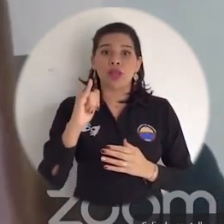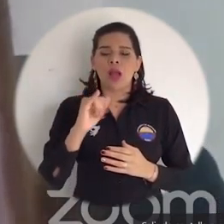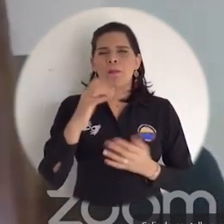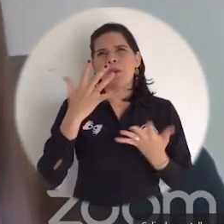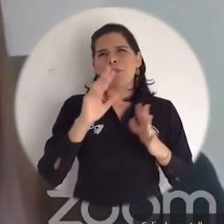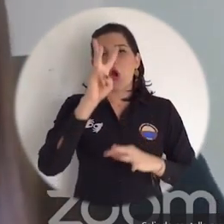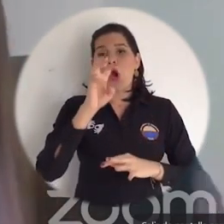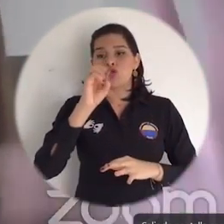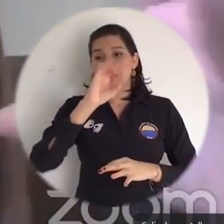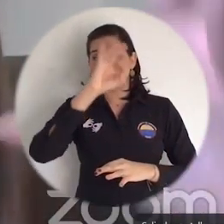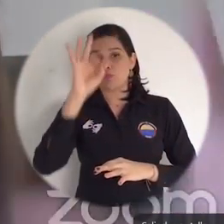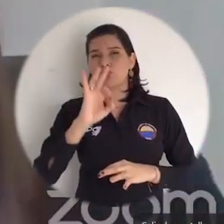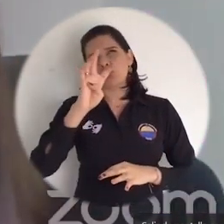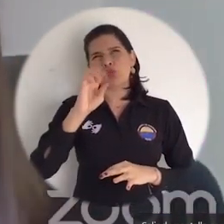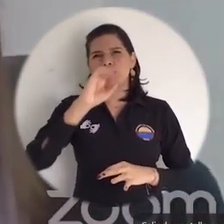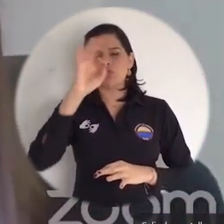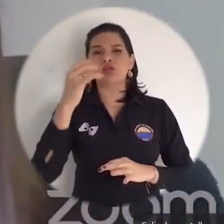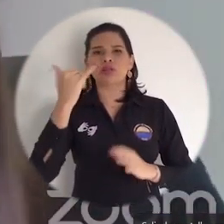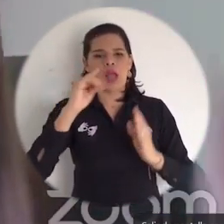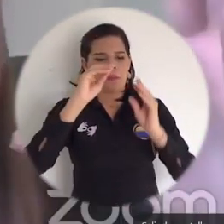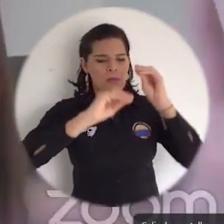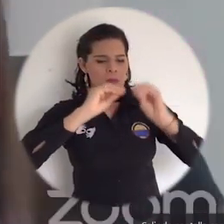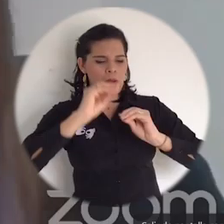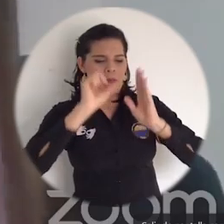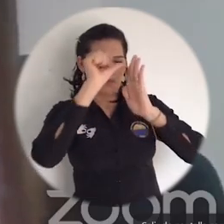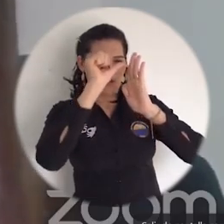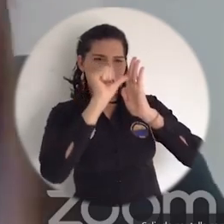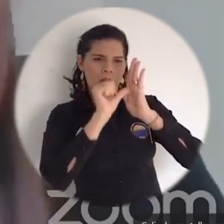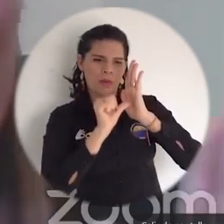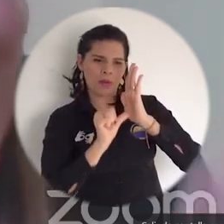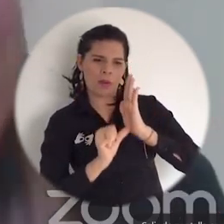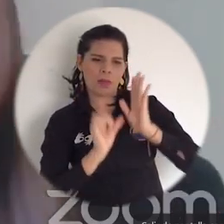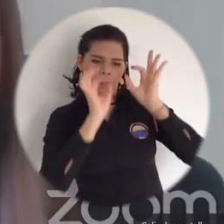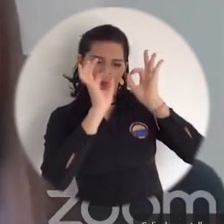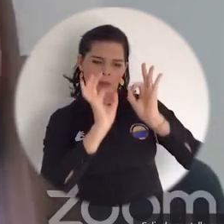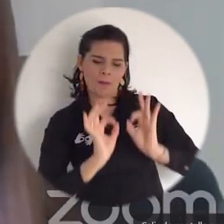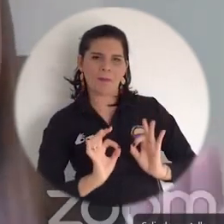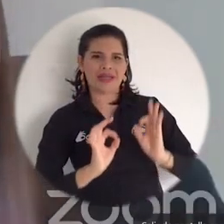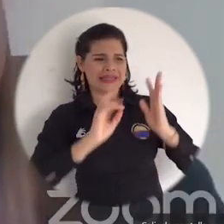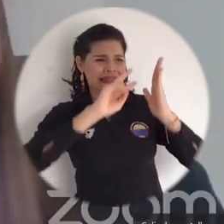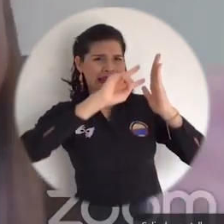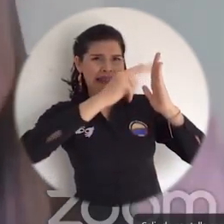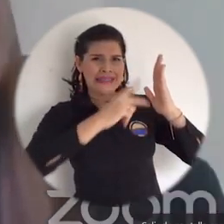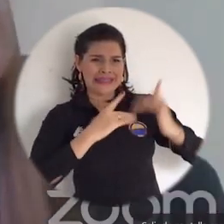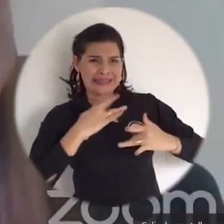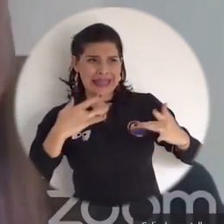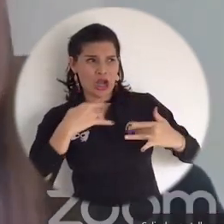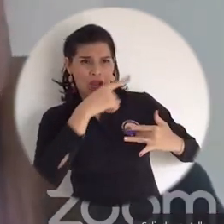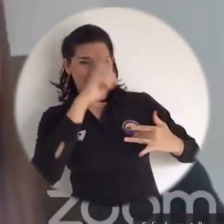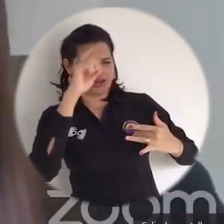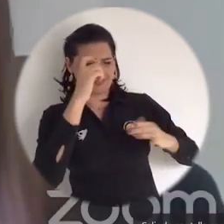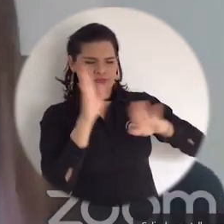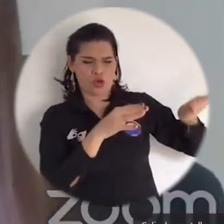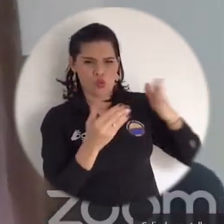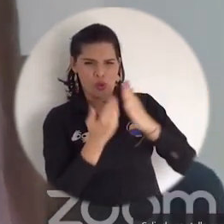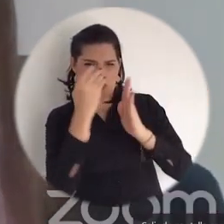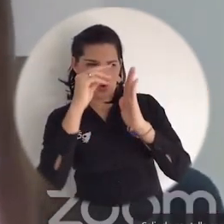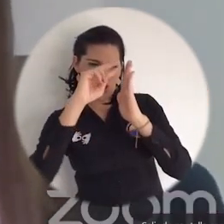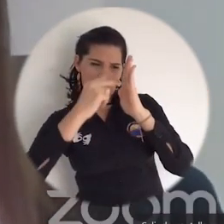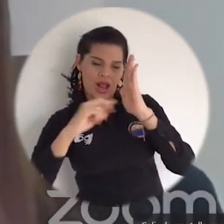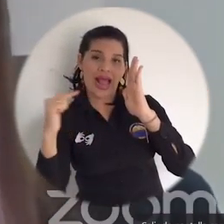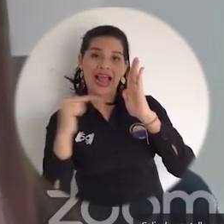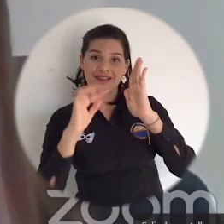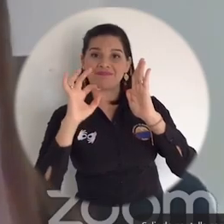80-90% un nuevo proyecto de ley con un articulado distinto de lo que debe ser un nuevo sistema de salud en Colombia que